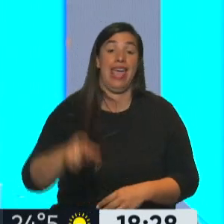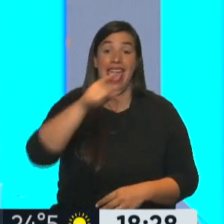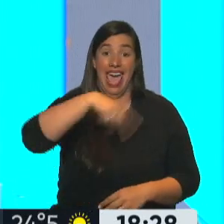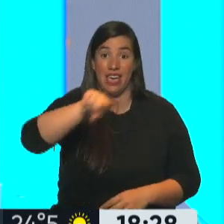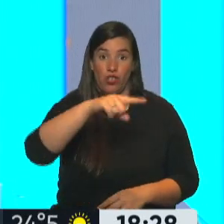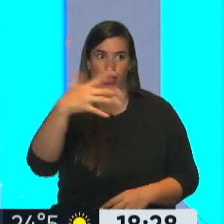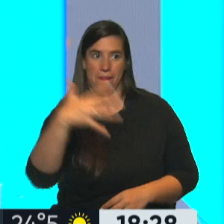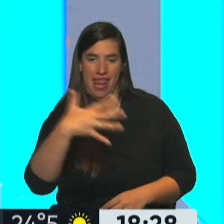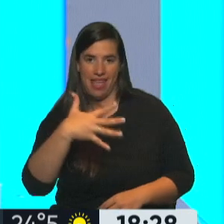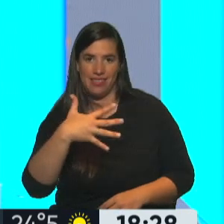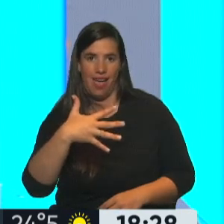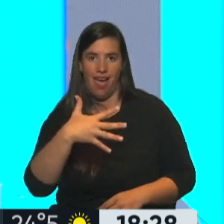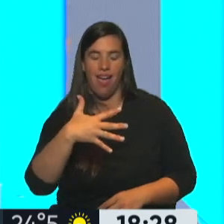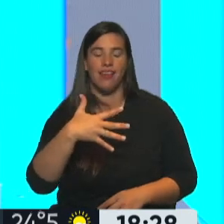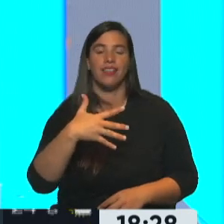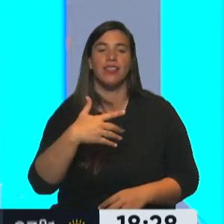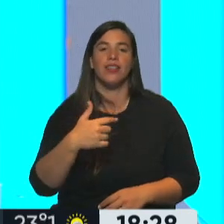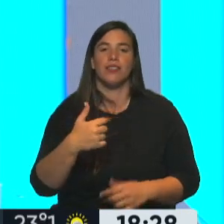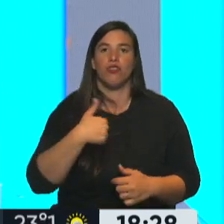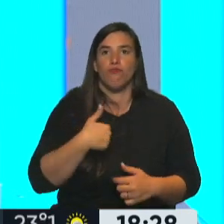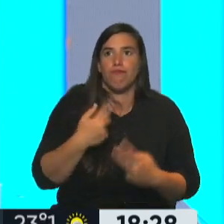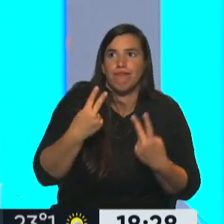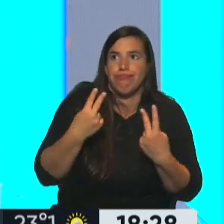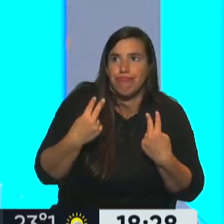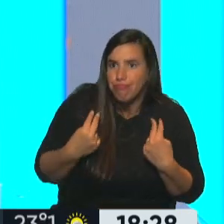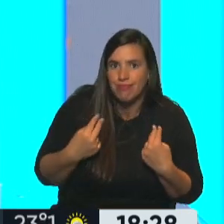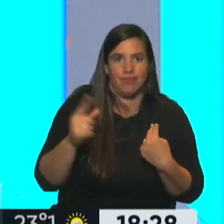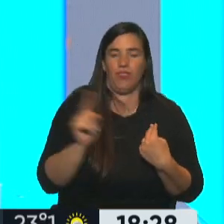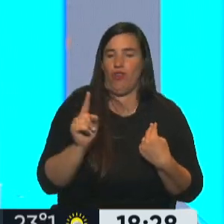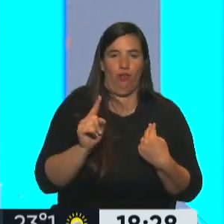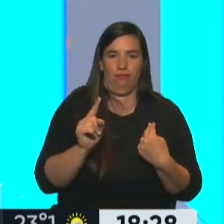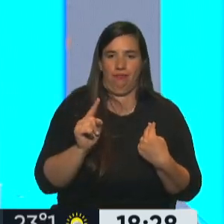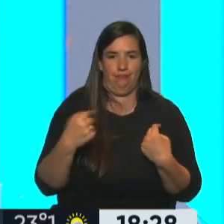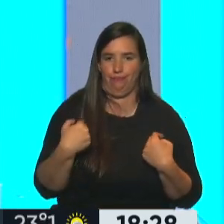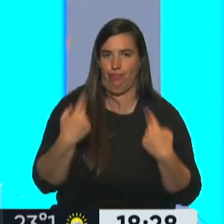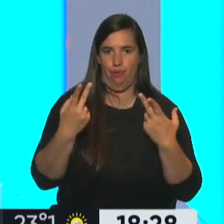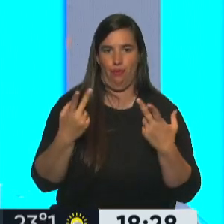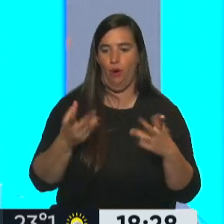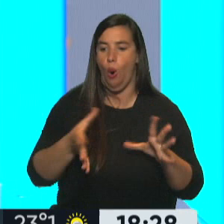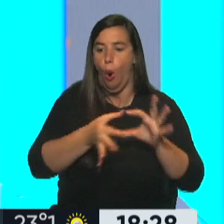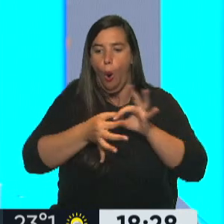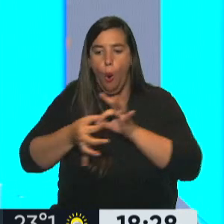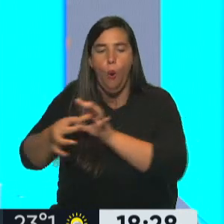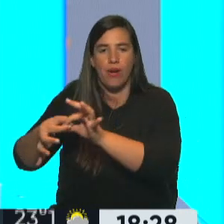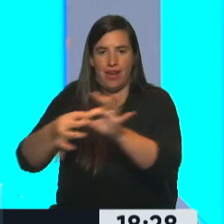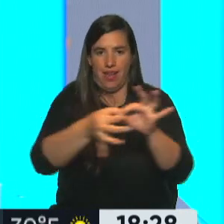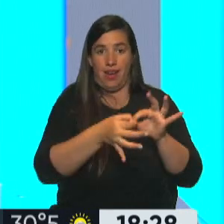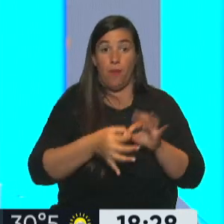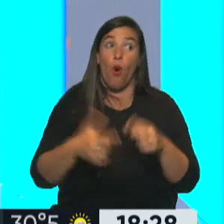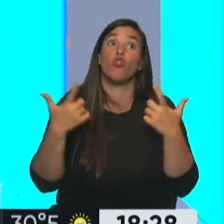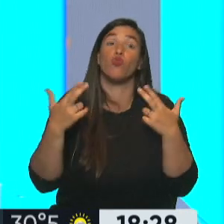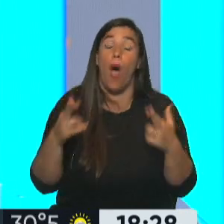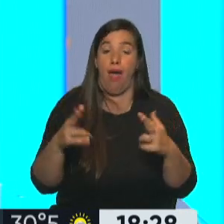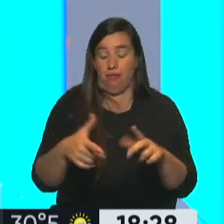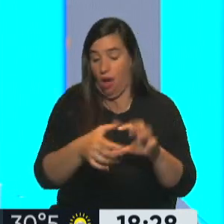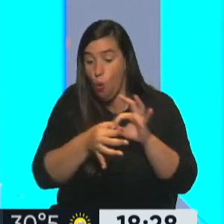estos mensajes. A diferencia de amedrentarnos, lo que hacen es unir, por suerte, a la sociedad política democrática. Desde la